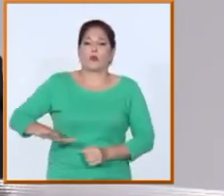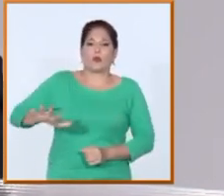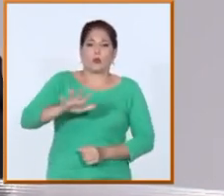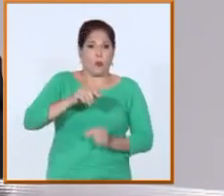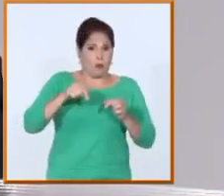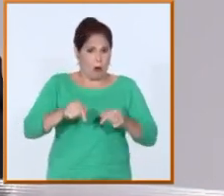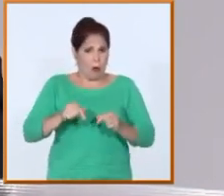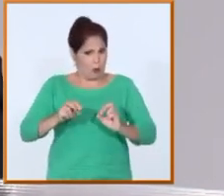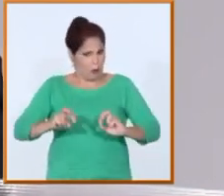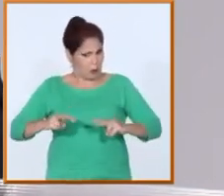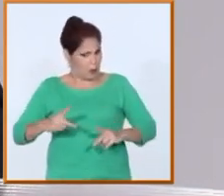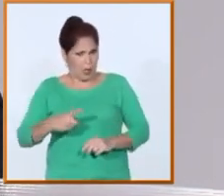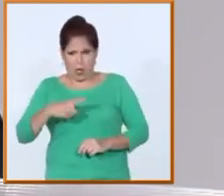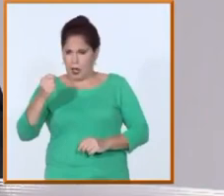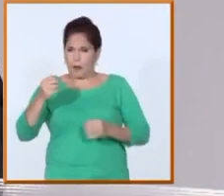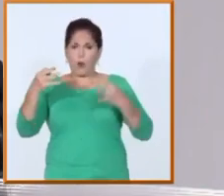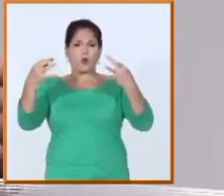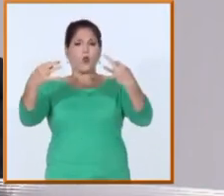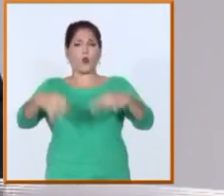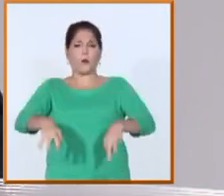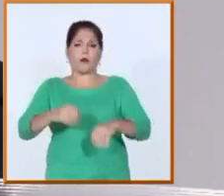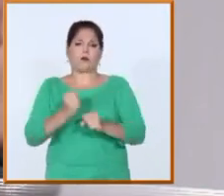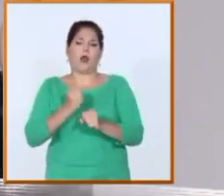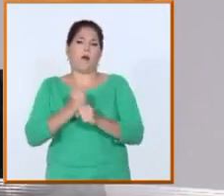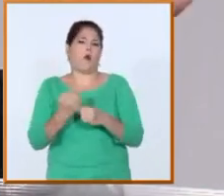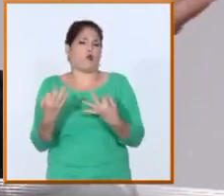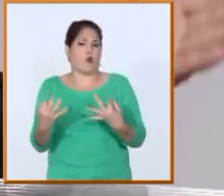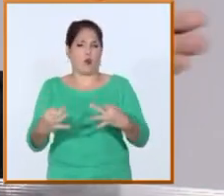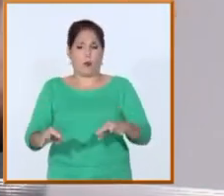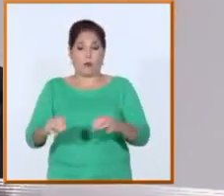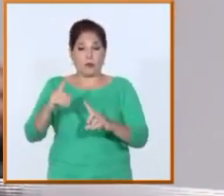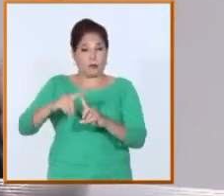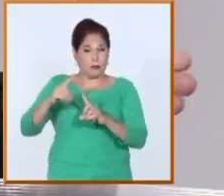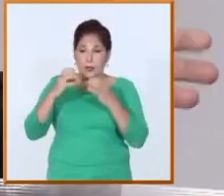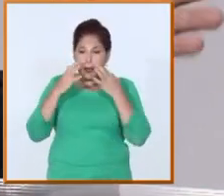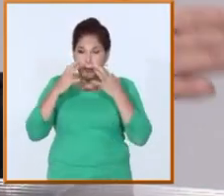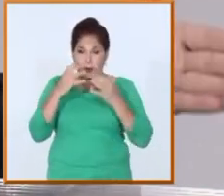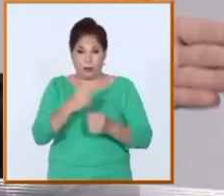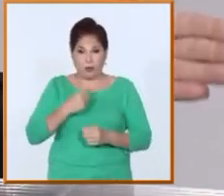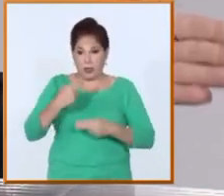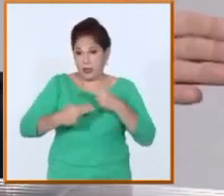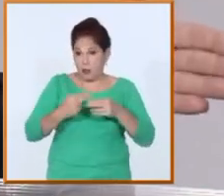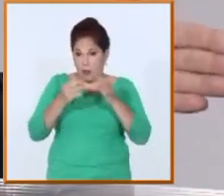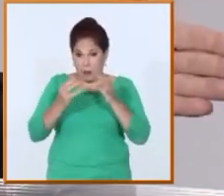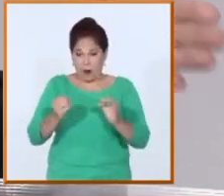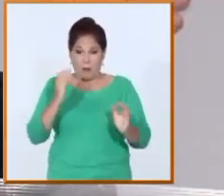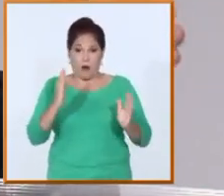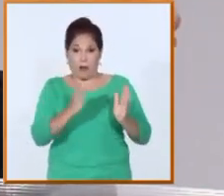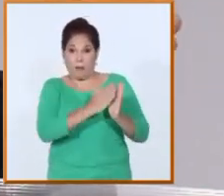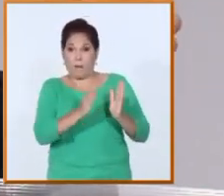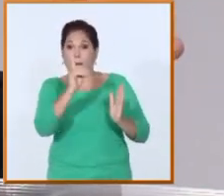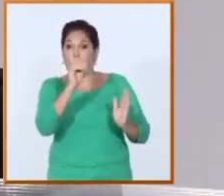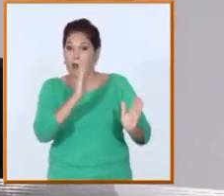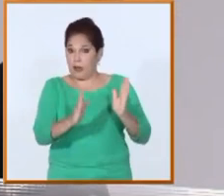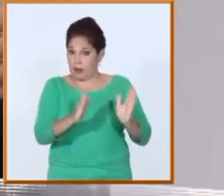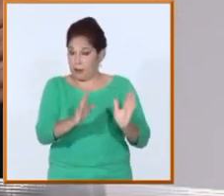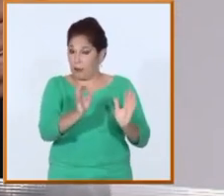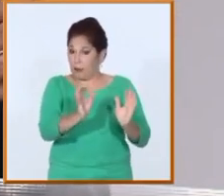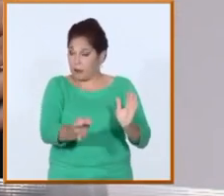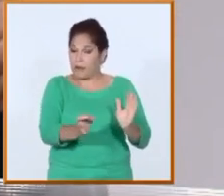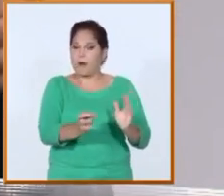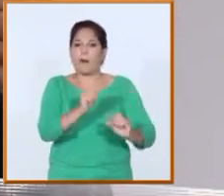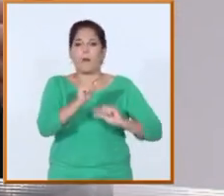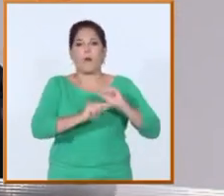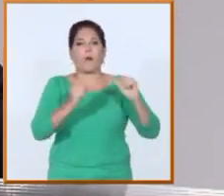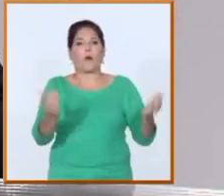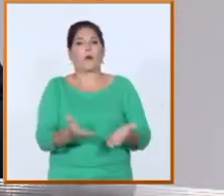lo más rápido posible a la normalidad. Una de las primeras, una de las tareas más importantes que hemos estado desarrollando en este primer periodo ha sido precisamente recuperar